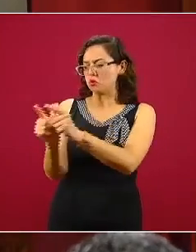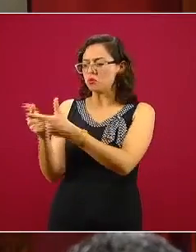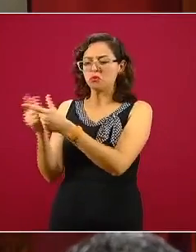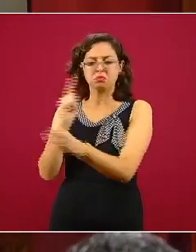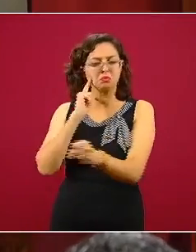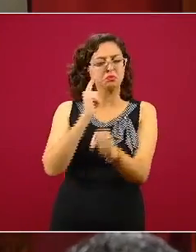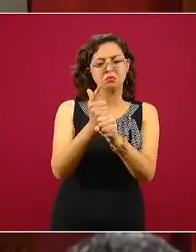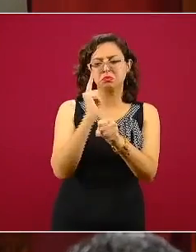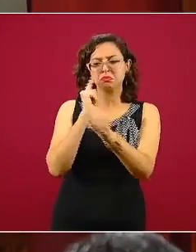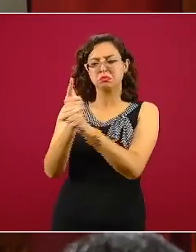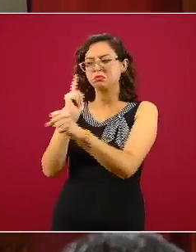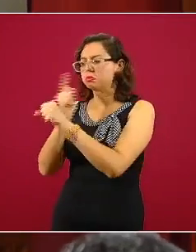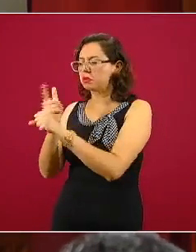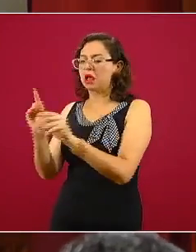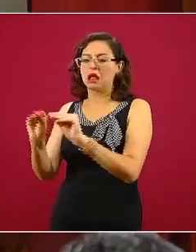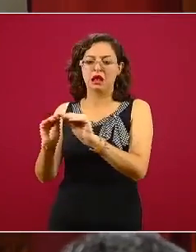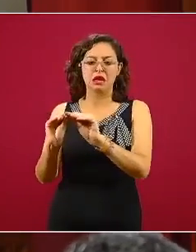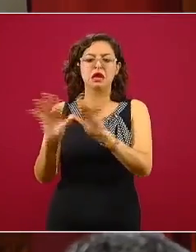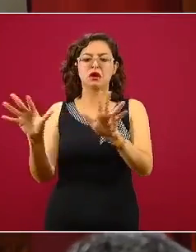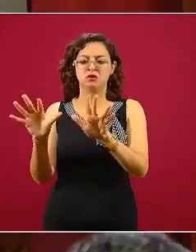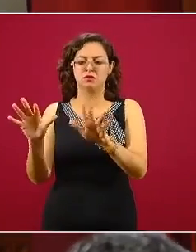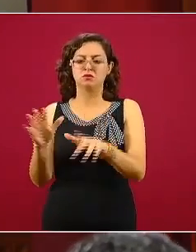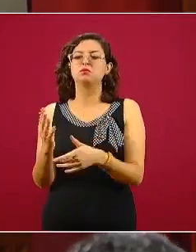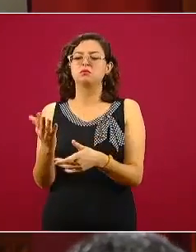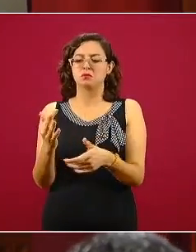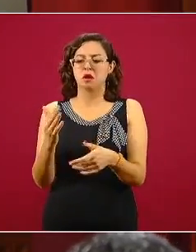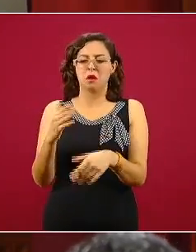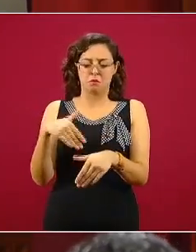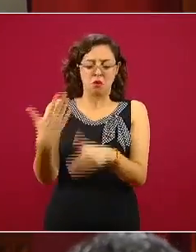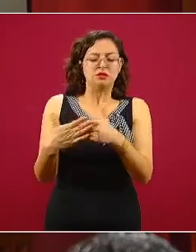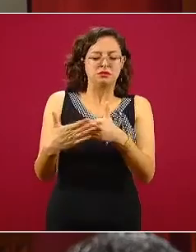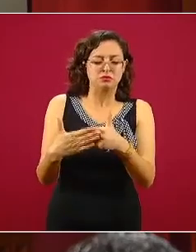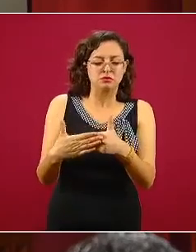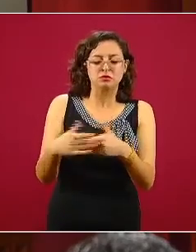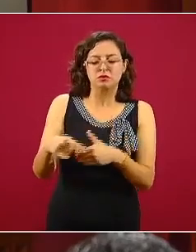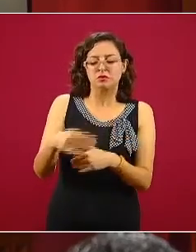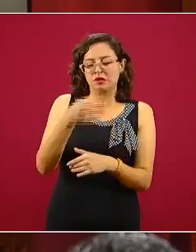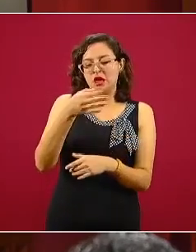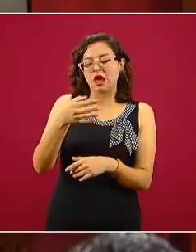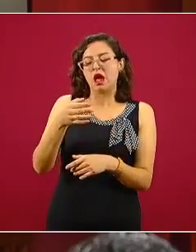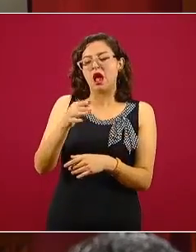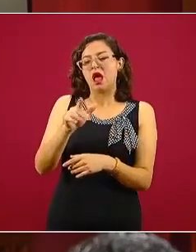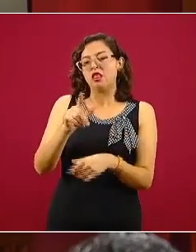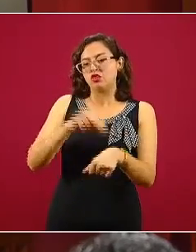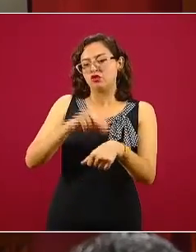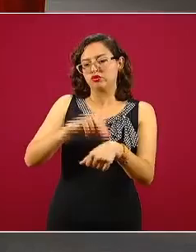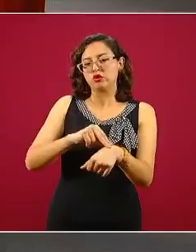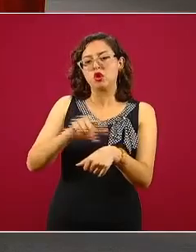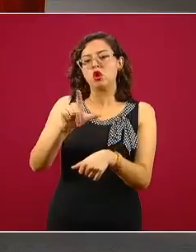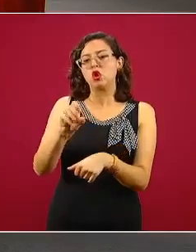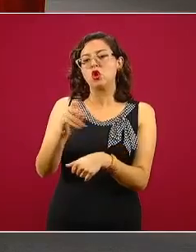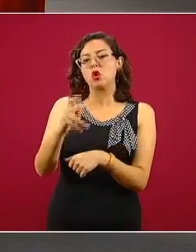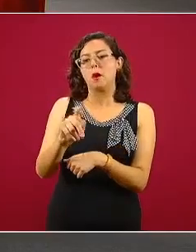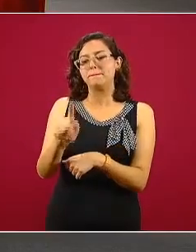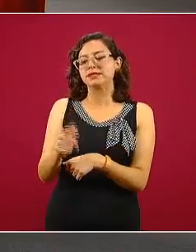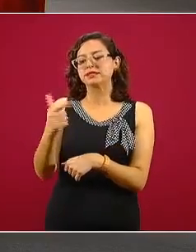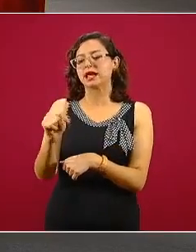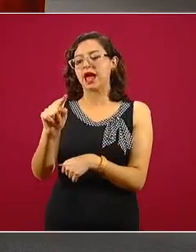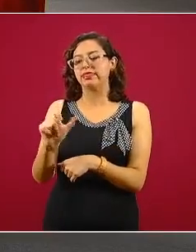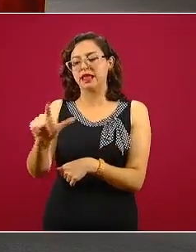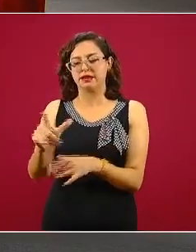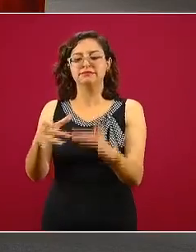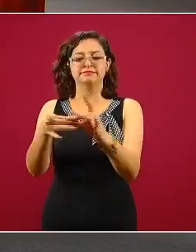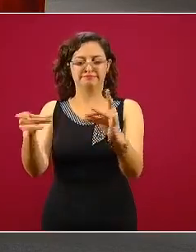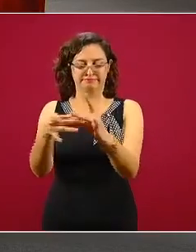epidemia y que el doctor López-Gatell hoy día los va a mencionar en la actualización semanal para que veamos cómo continúa